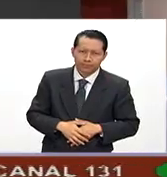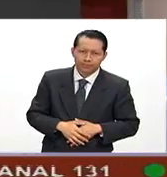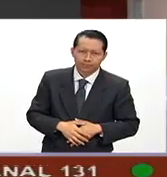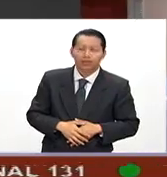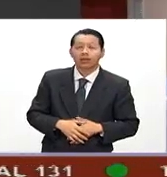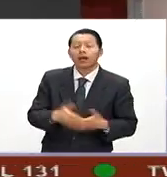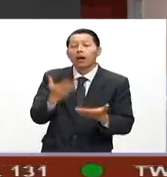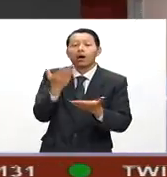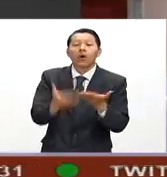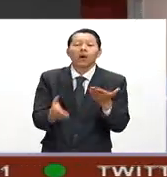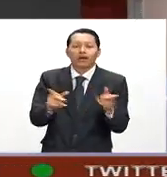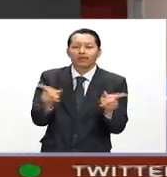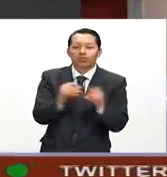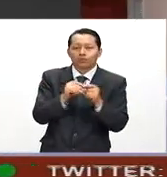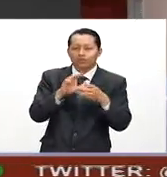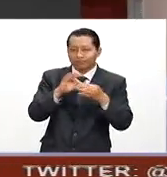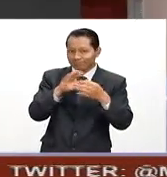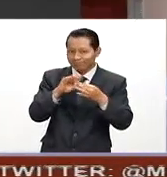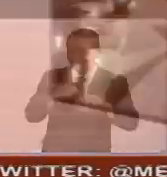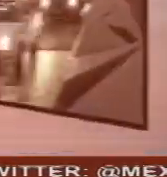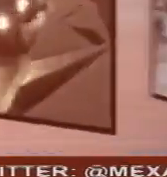Vamos ahora a nuestro resumen.